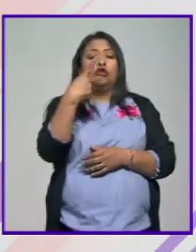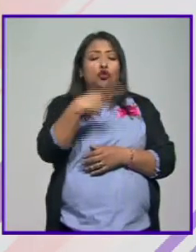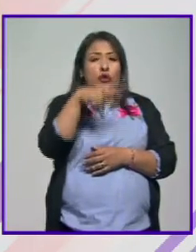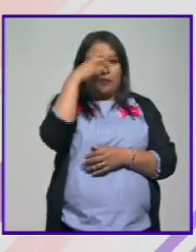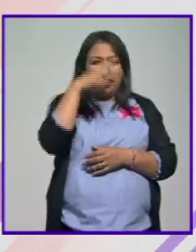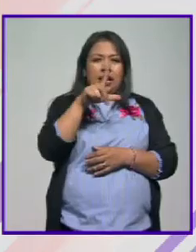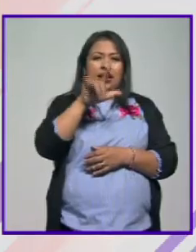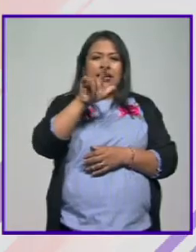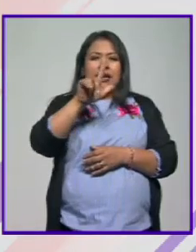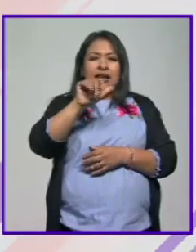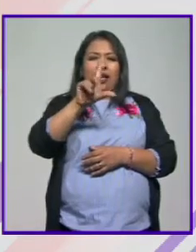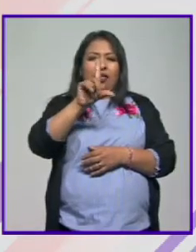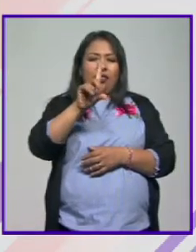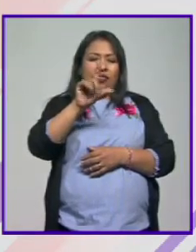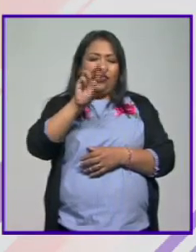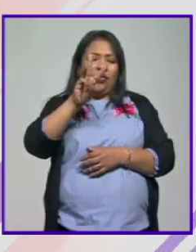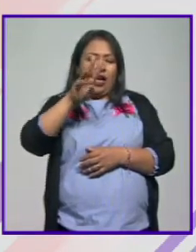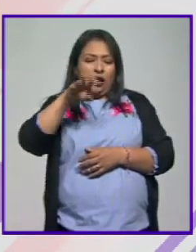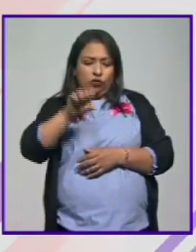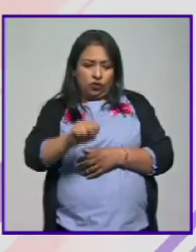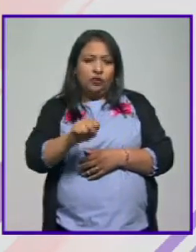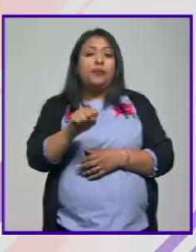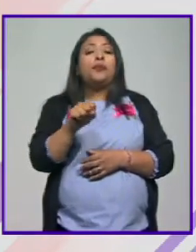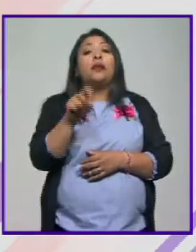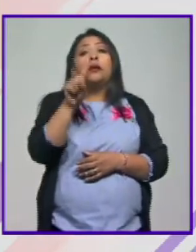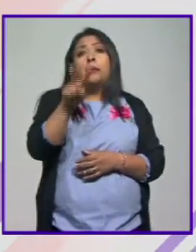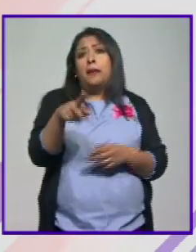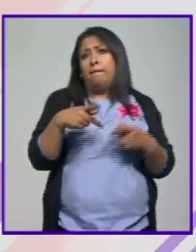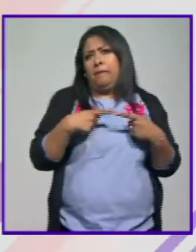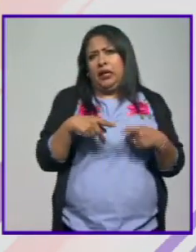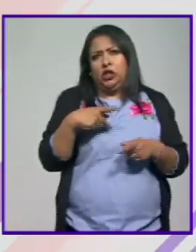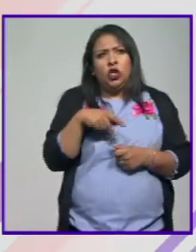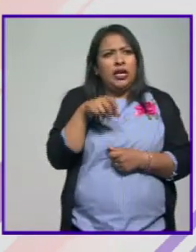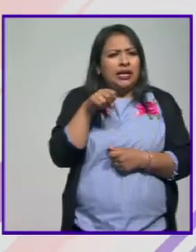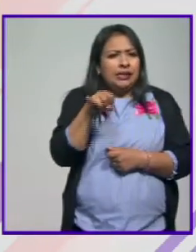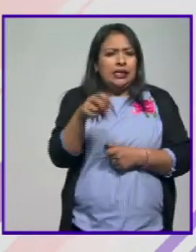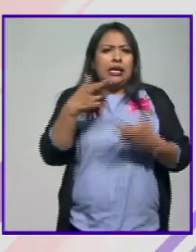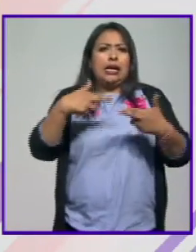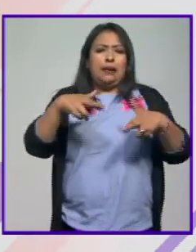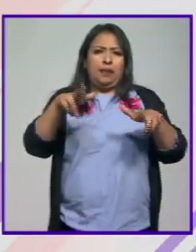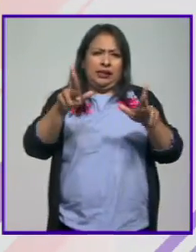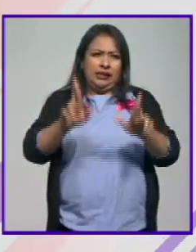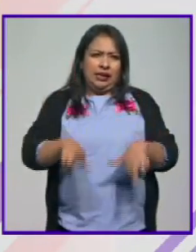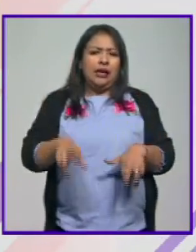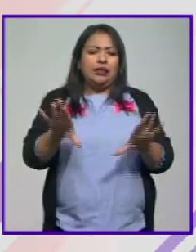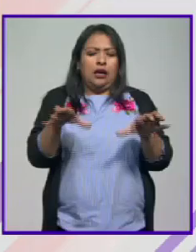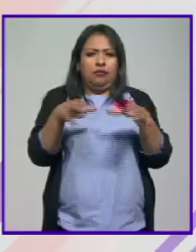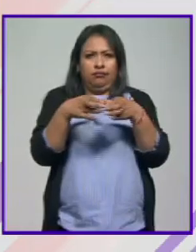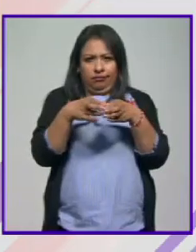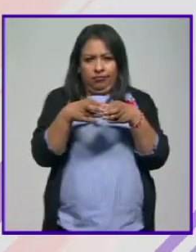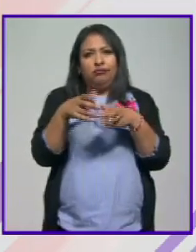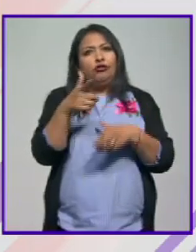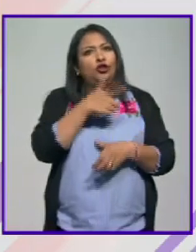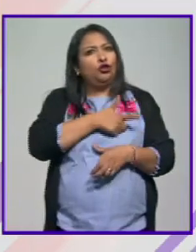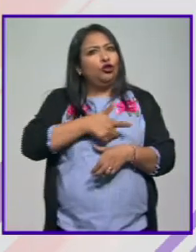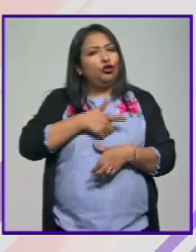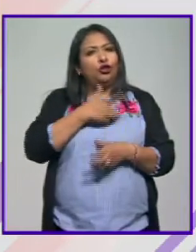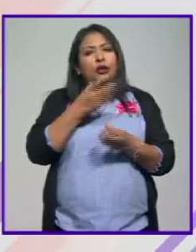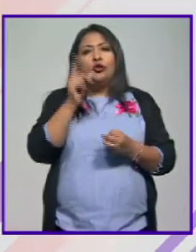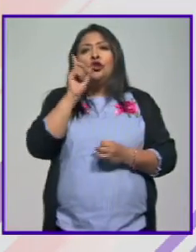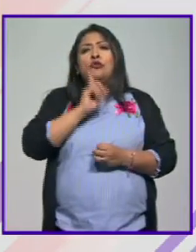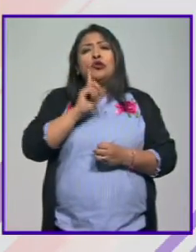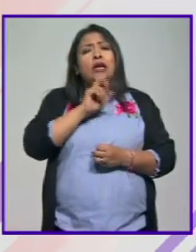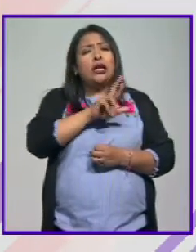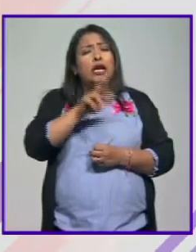entonces este que pues es vaya una persona que sí representa al sector y que nos gusta mucho que una mujer